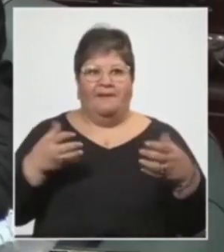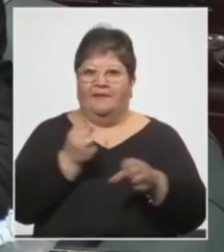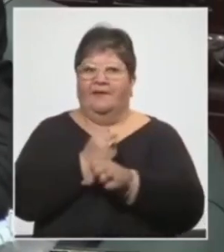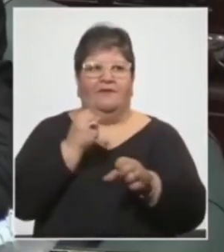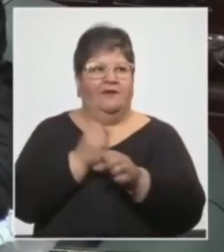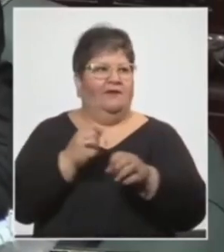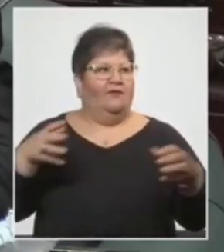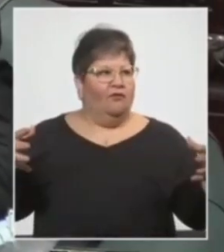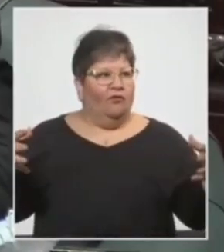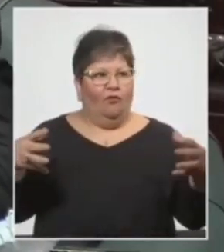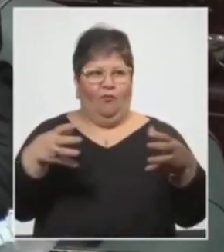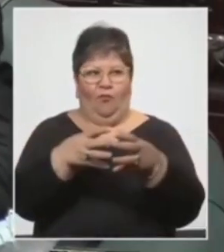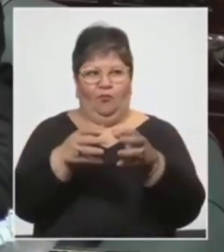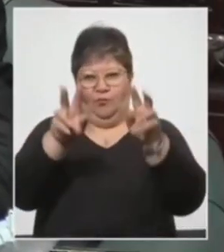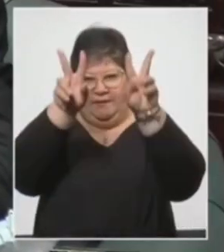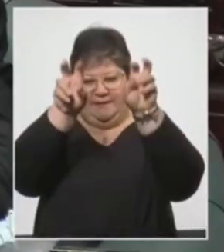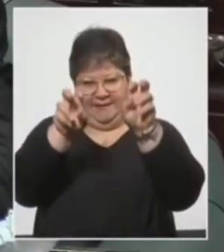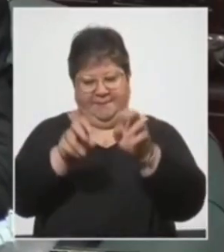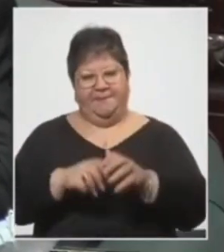en este tema.